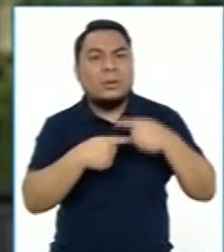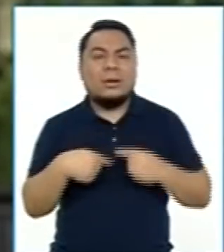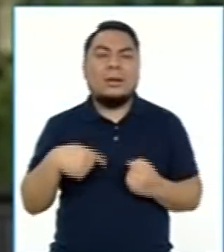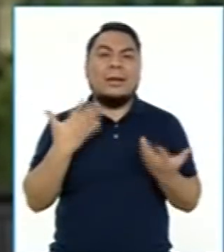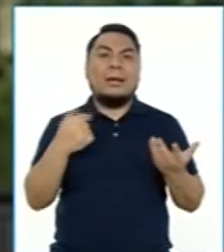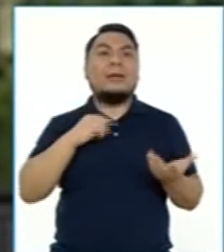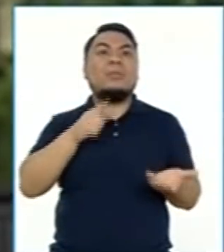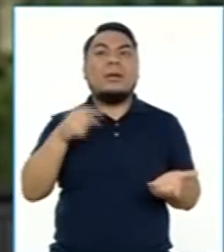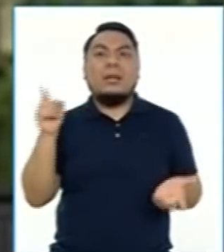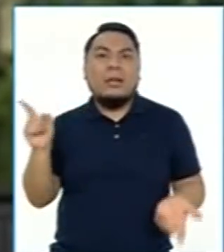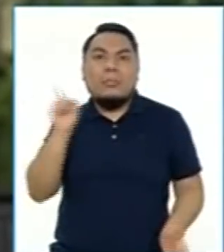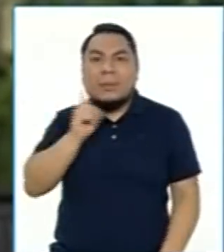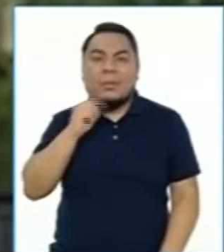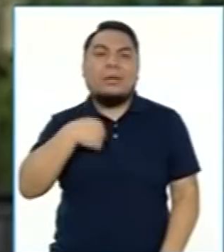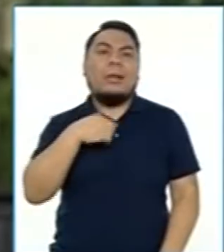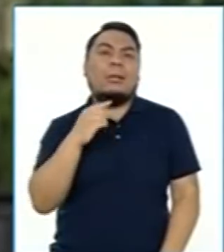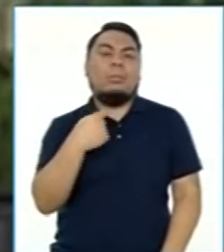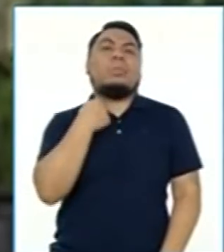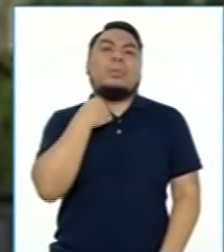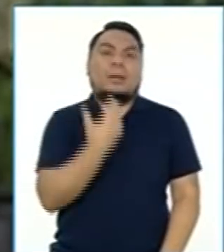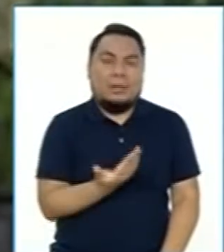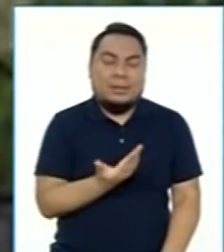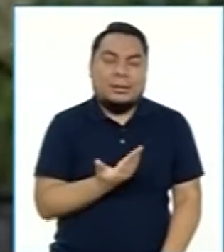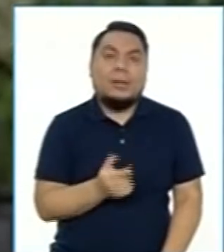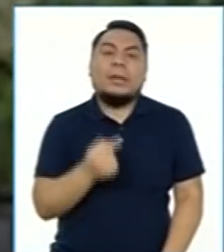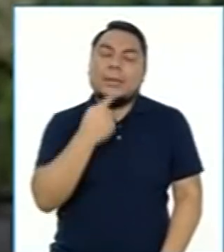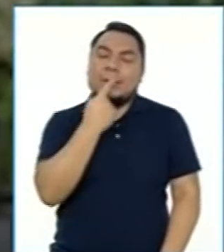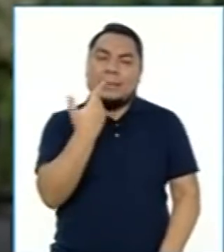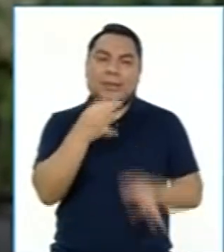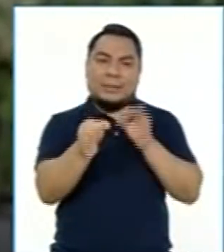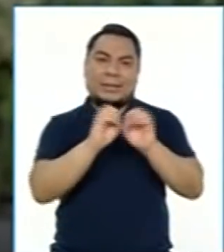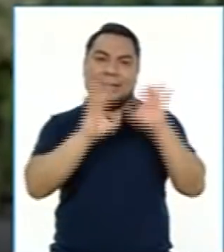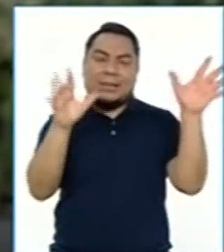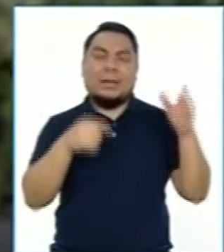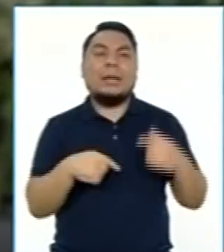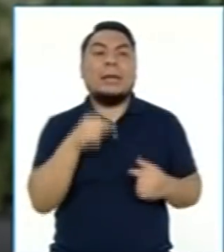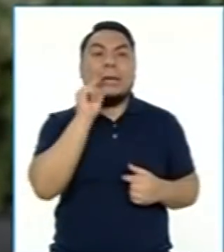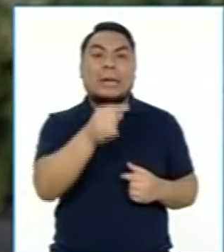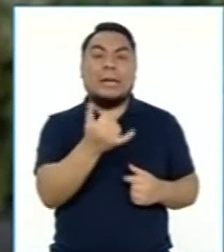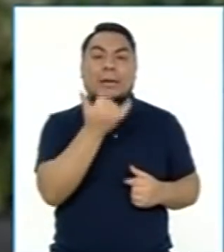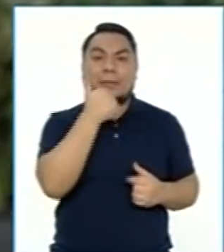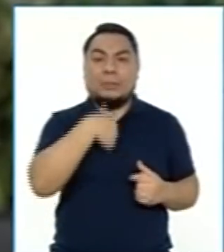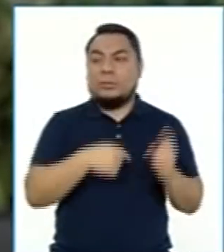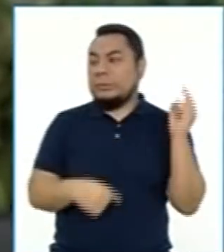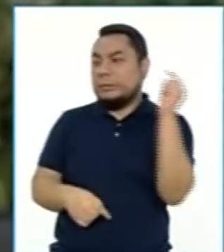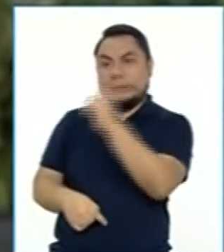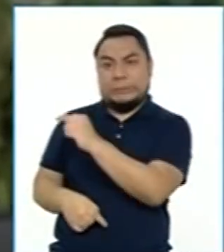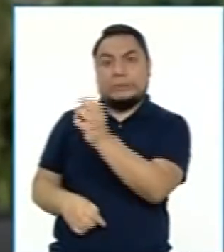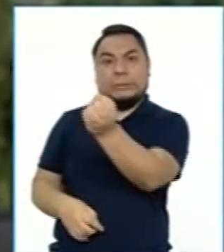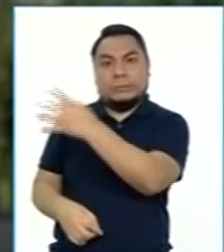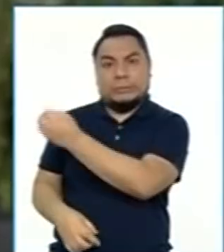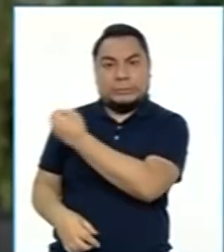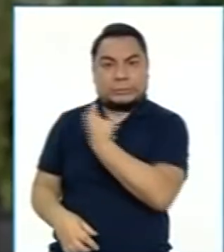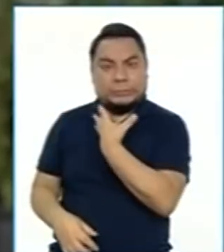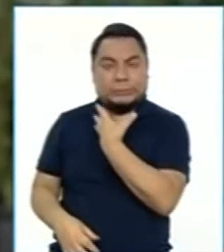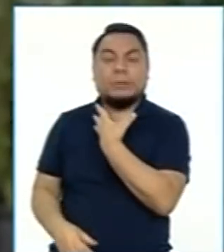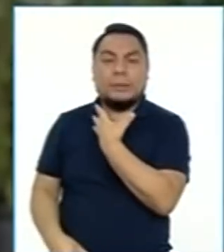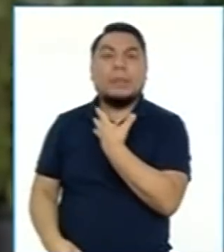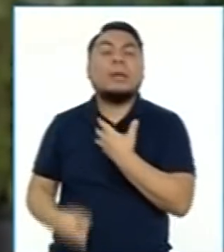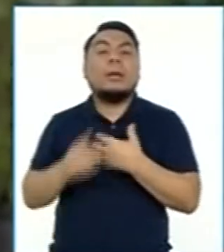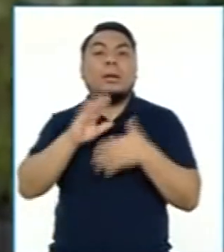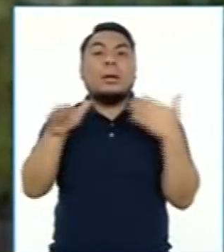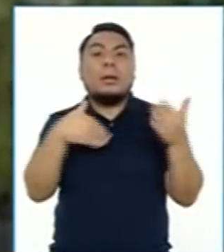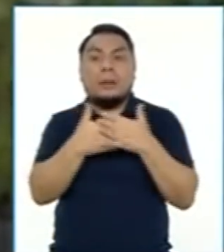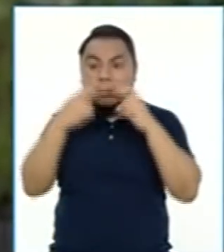algún material que no ha sido utilizado y entregado en forma transparente.